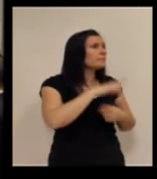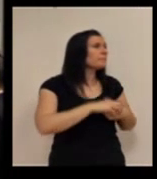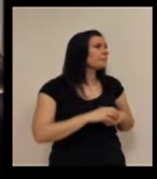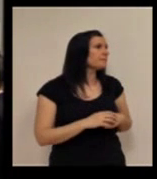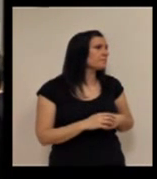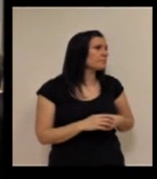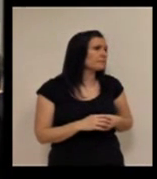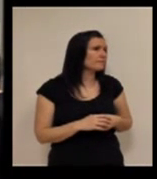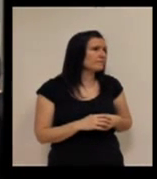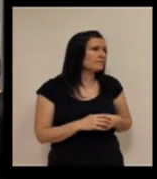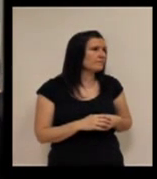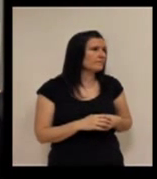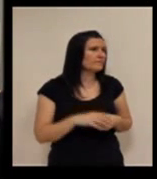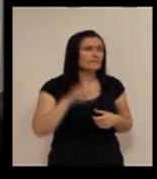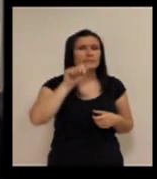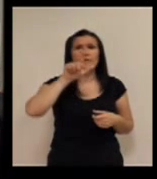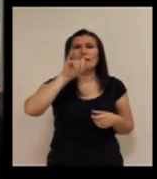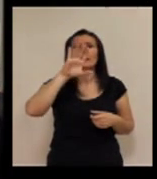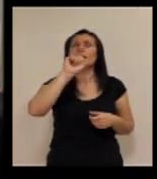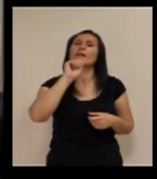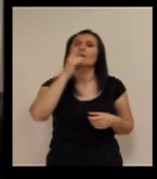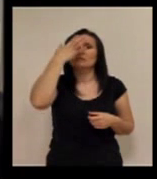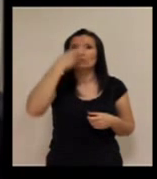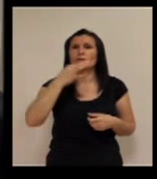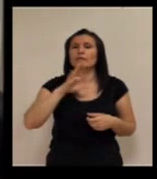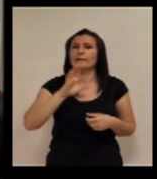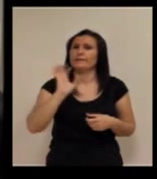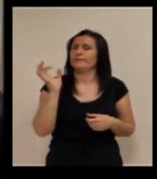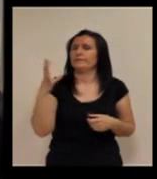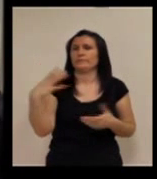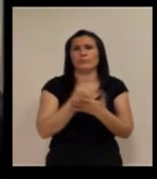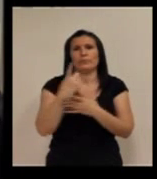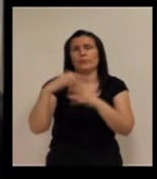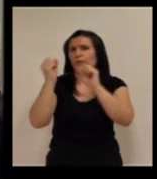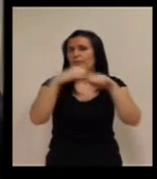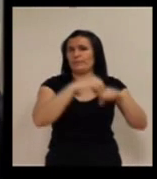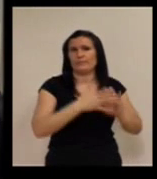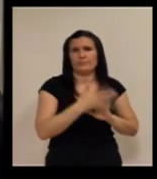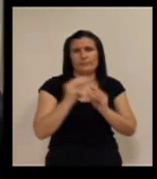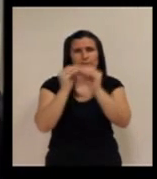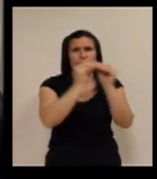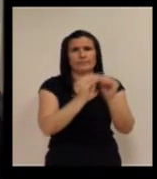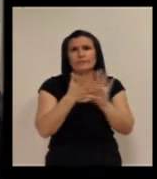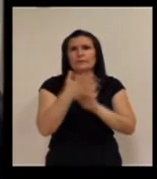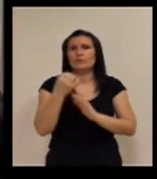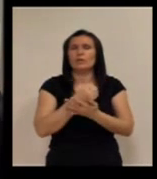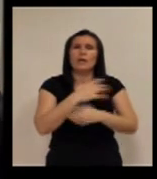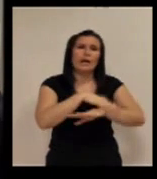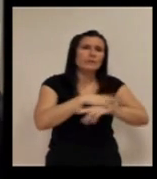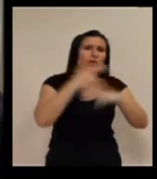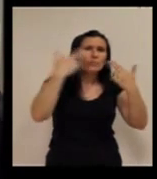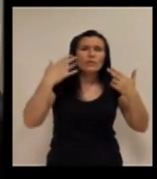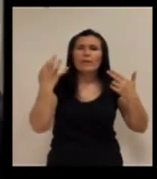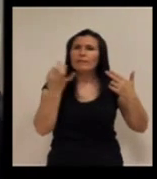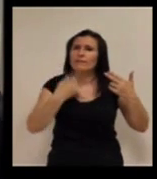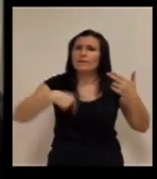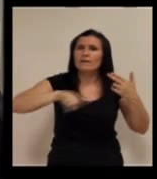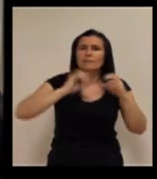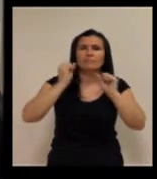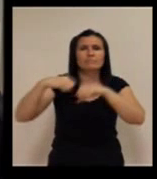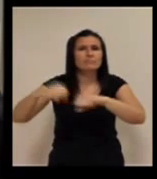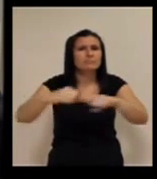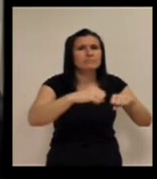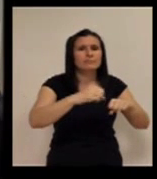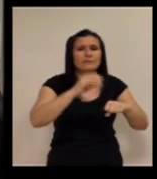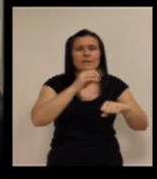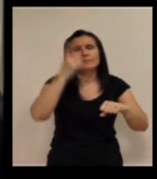estamos al tanto de los pliegos, las licitaciones públicas que salen y demás y demás. Entonces, bueno, yo creo que